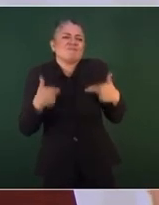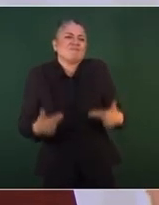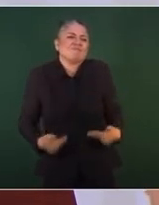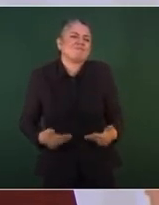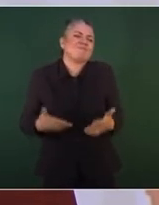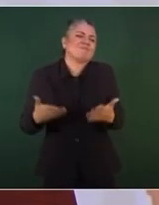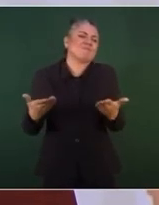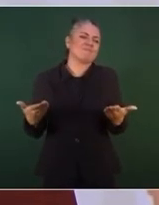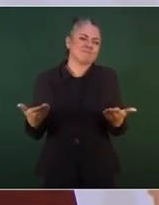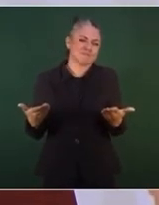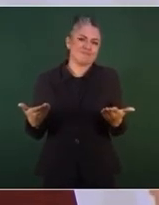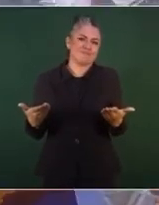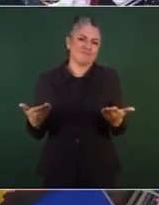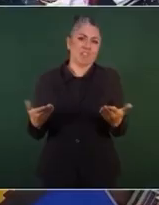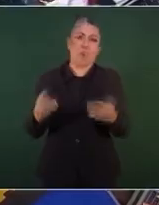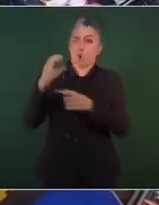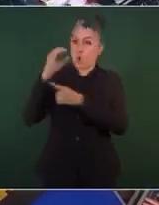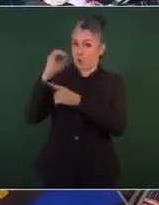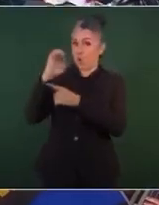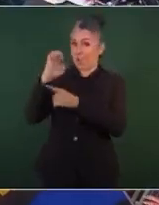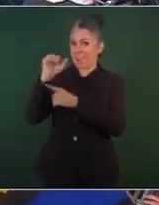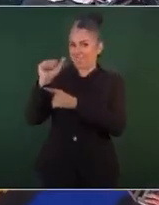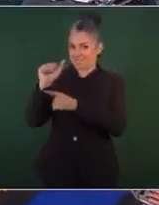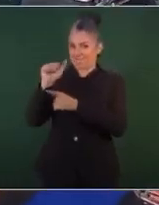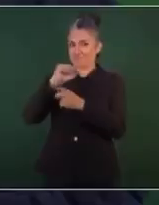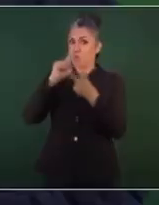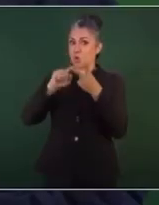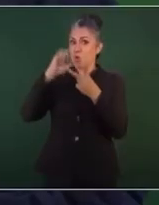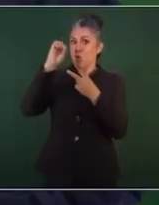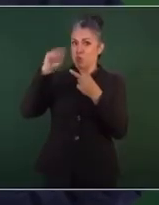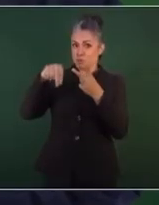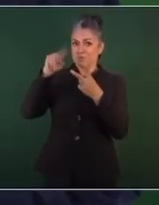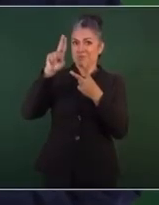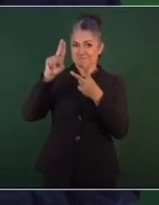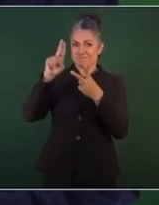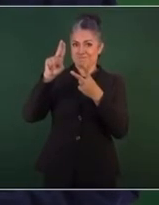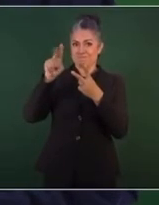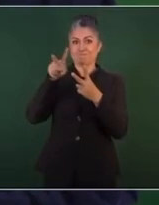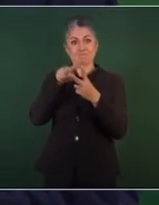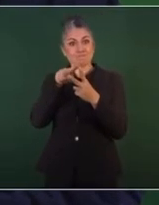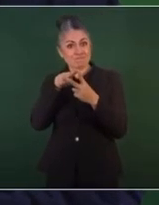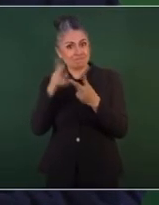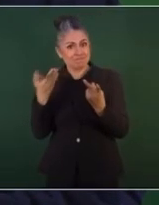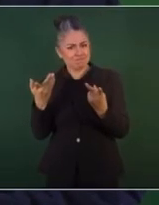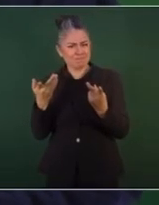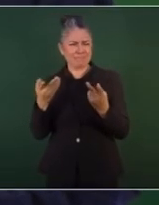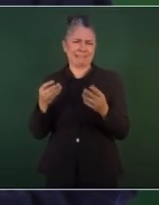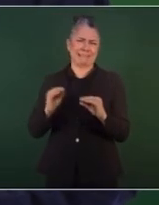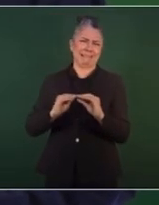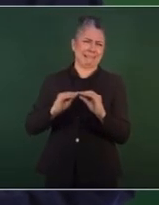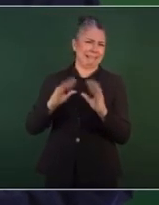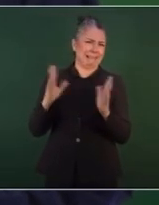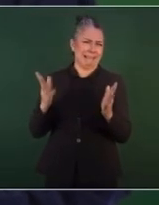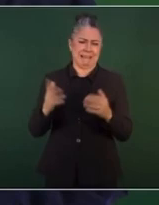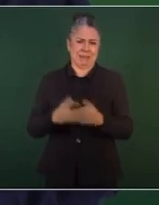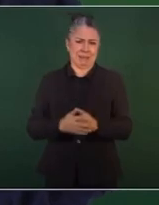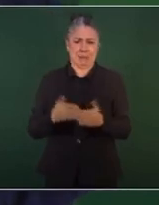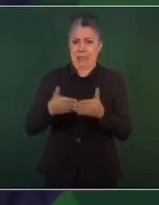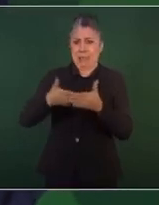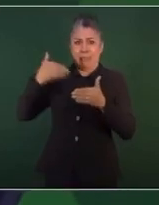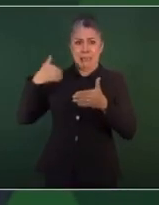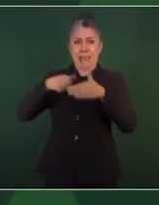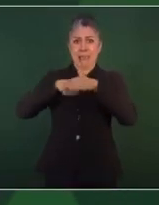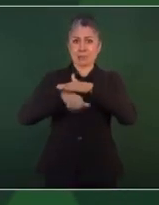Y es la OEA y es la ONU, y es muy claro que en el caso de Ayotzinapa